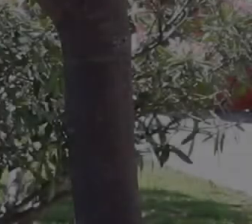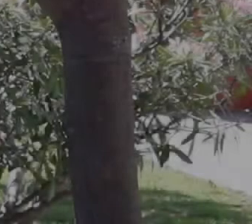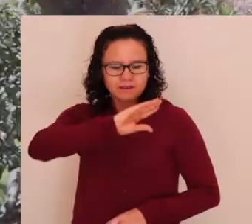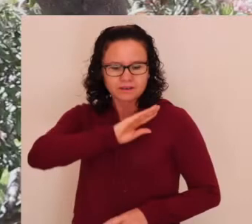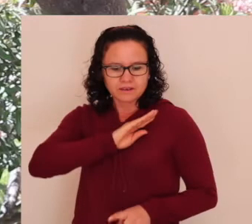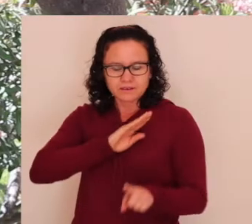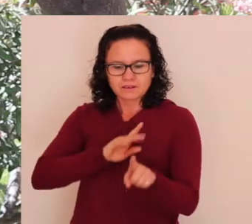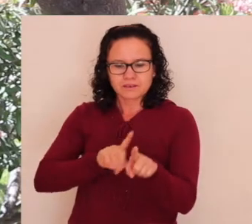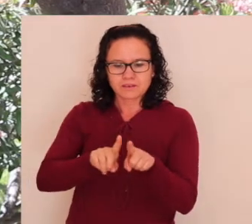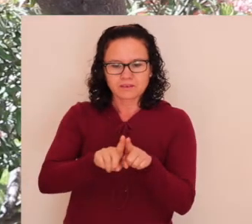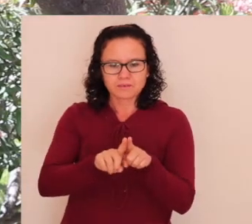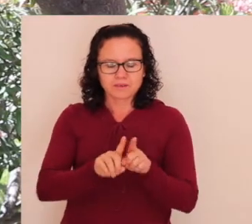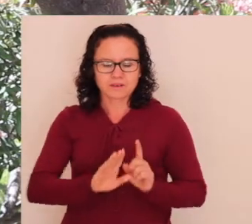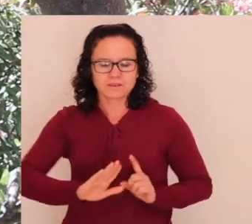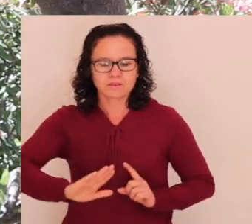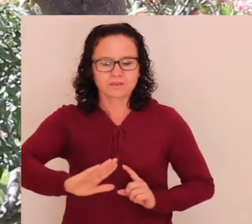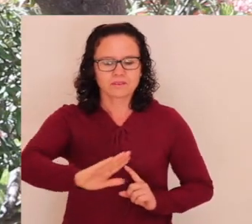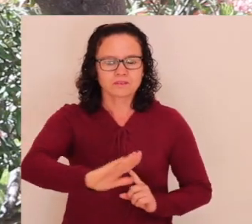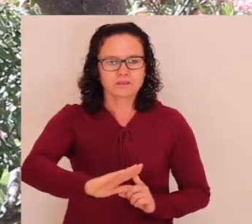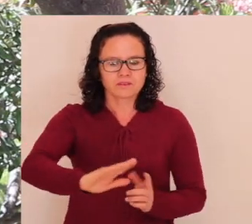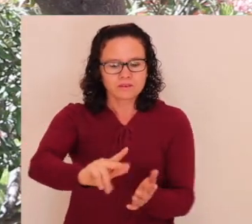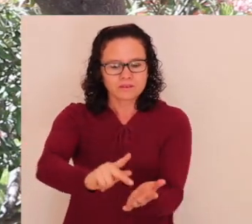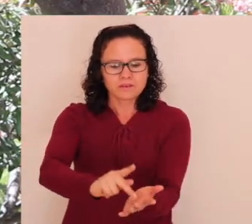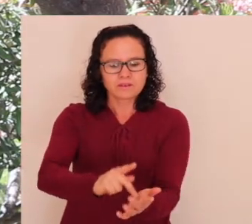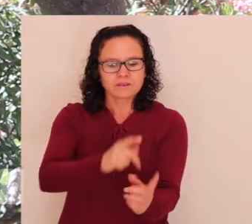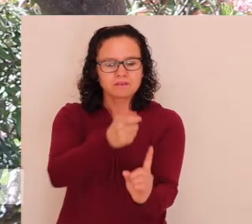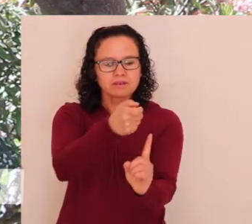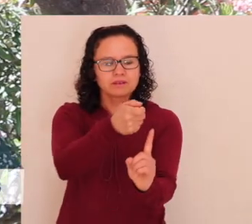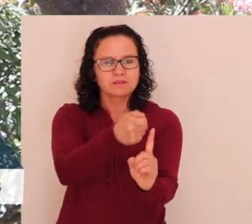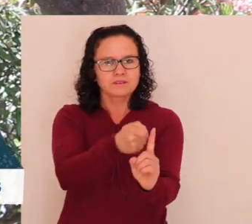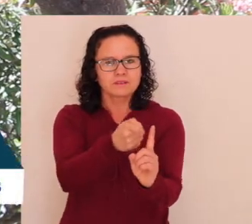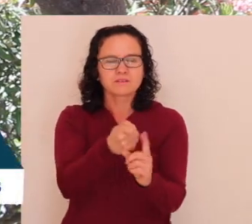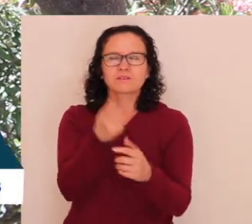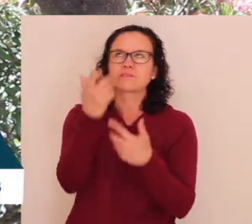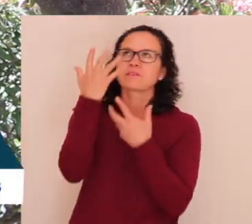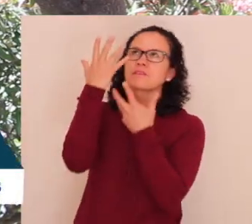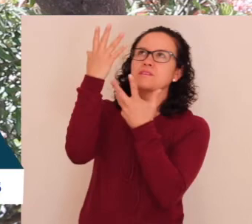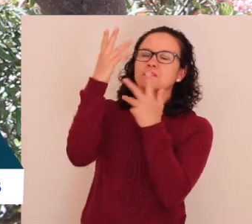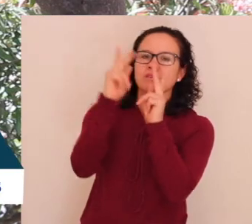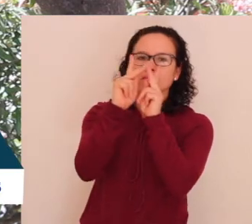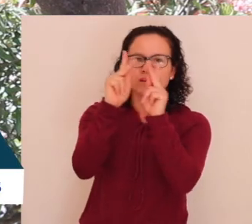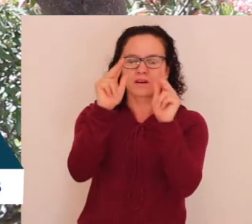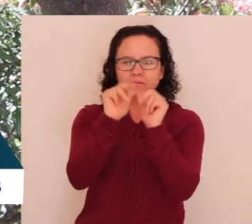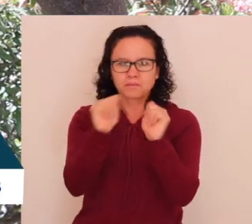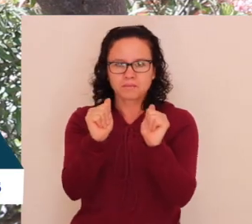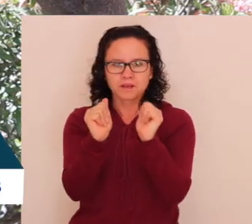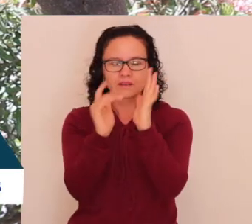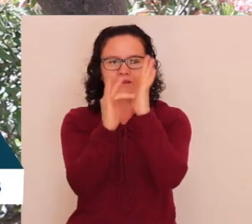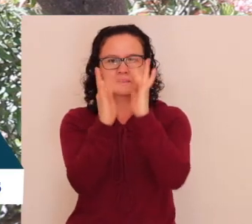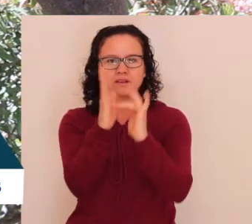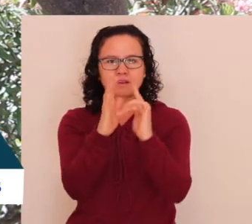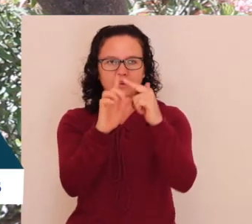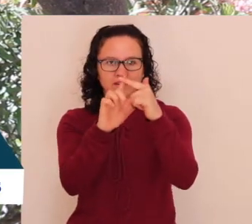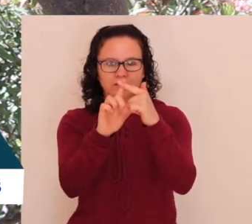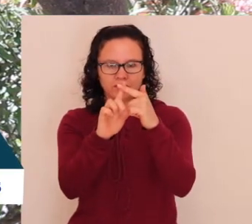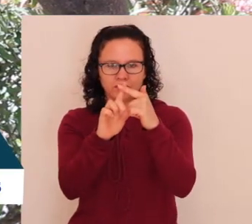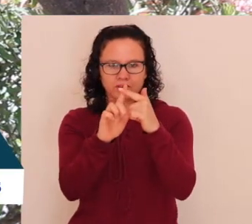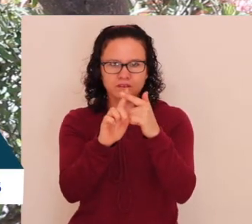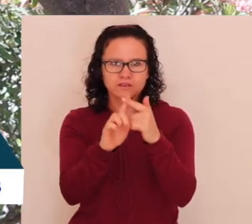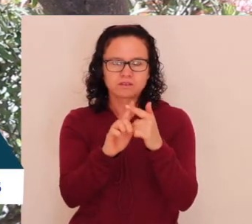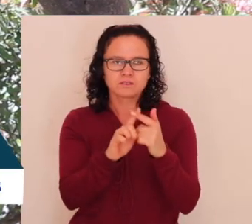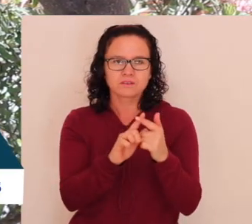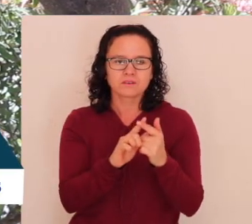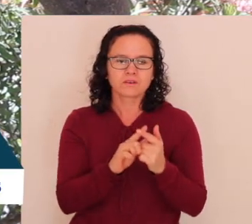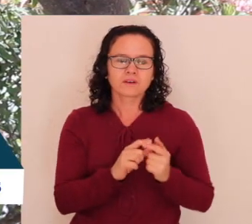Queridos hermanos todos en el Señor, les saludo nuevamente deseándoles toda paz y todo bien en Jesucristo